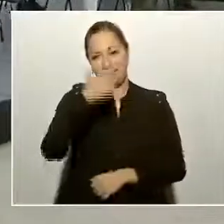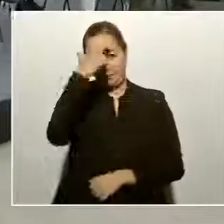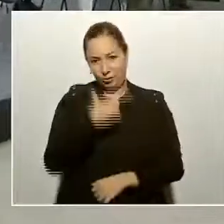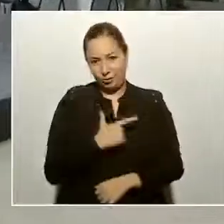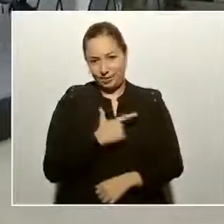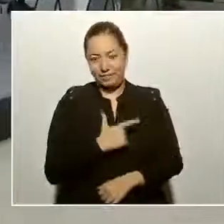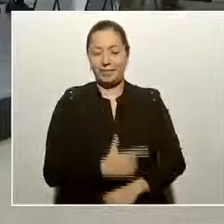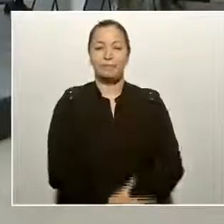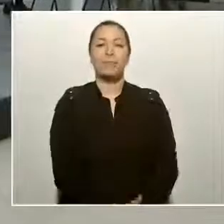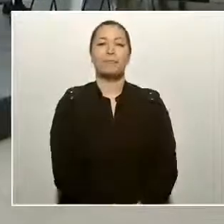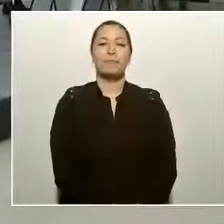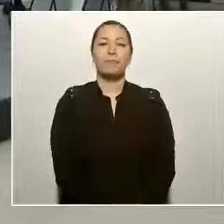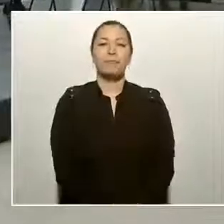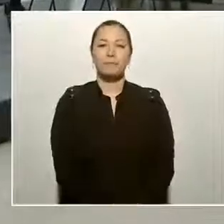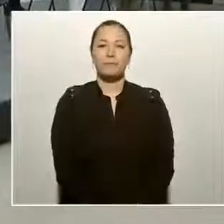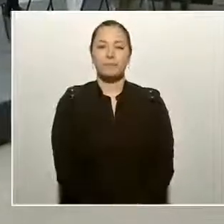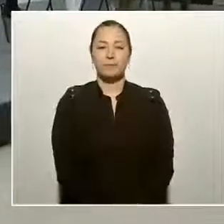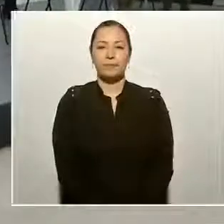Aplausos